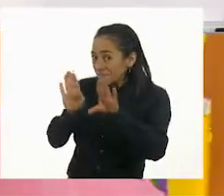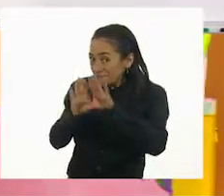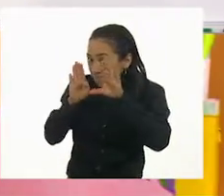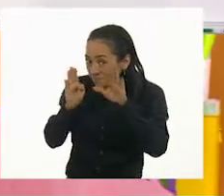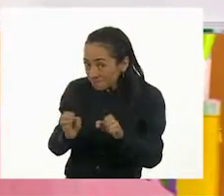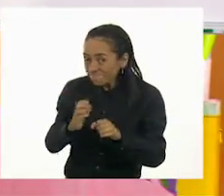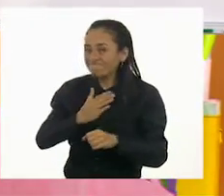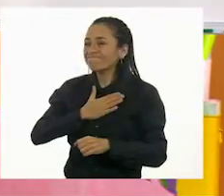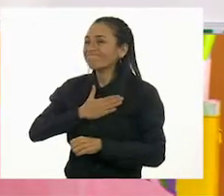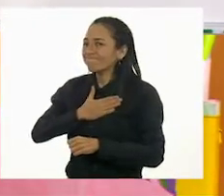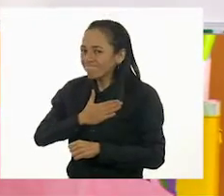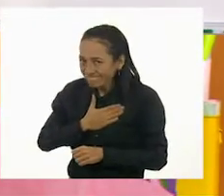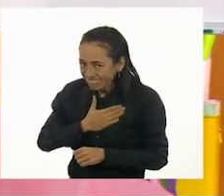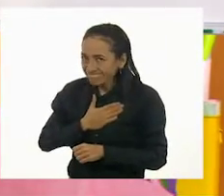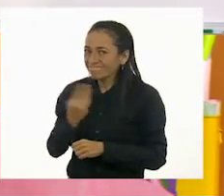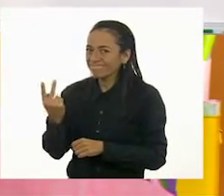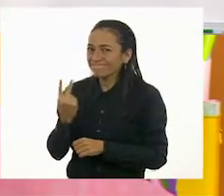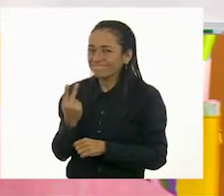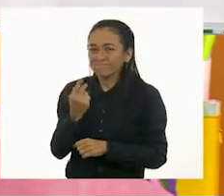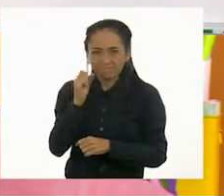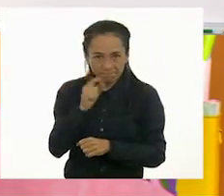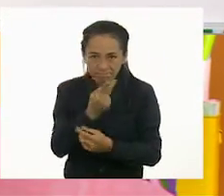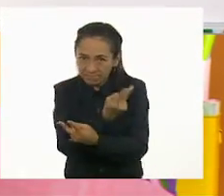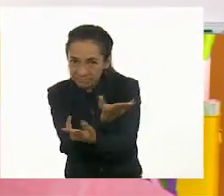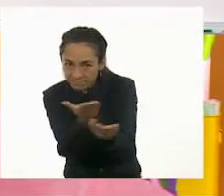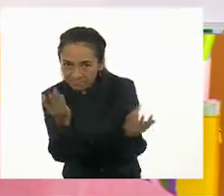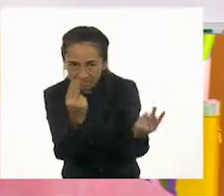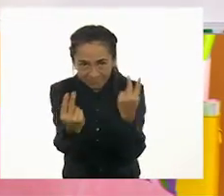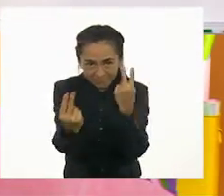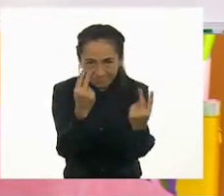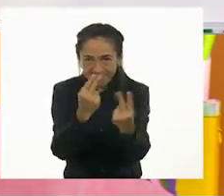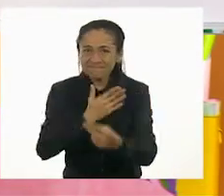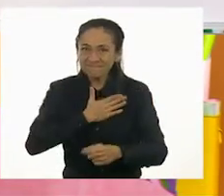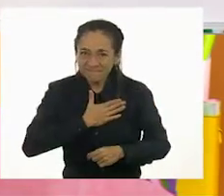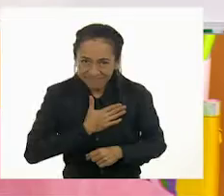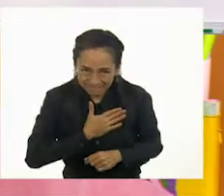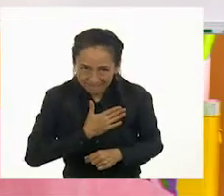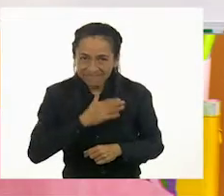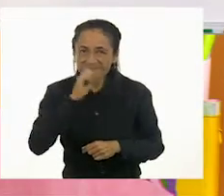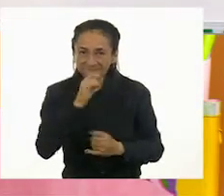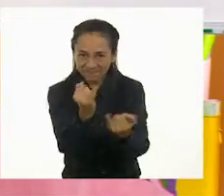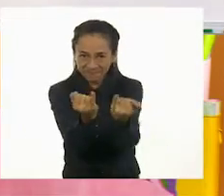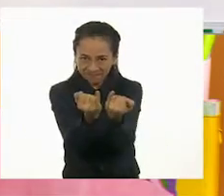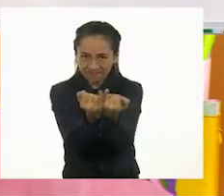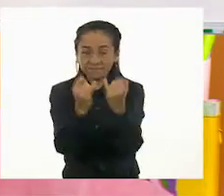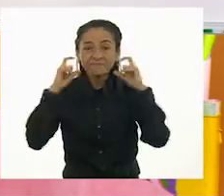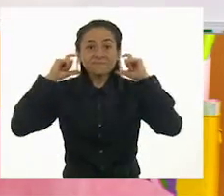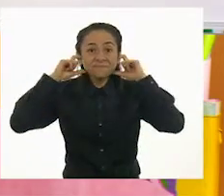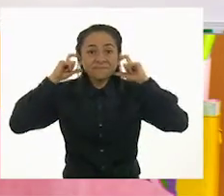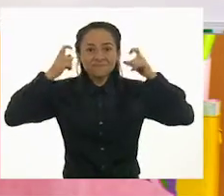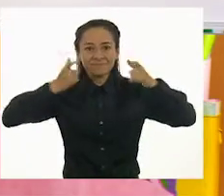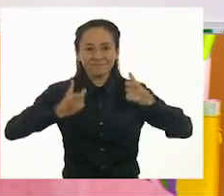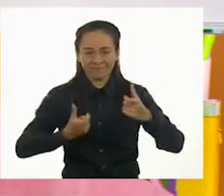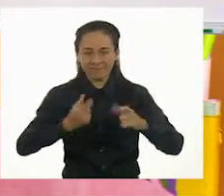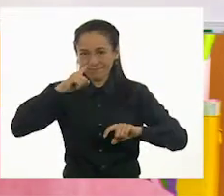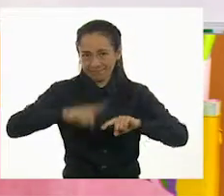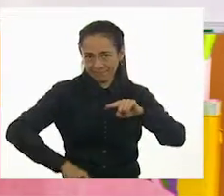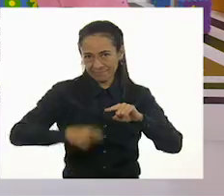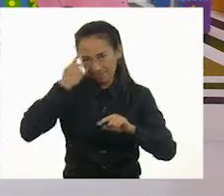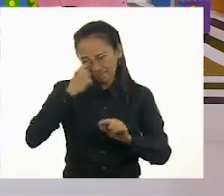saludamos a todos los alumnos que nos están mirando desde casa. Voy a quitarme mi cubrebocas para empezar nuestra sesión.